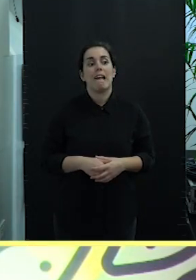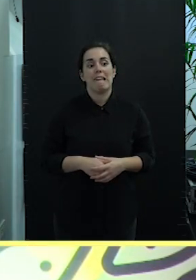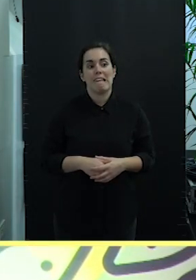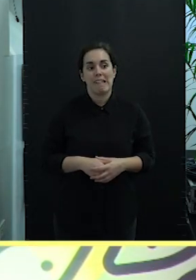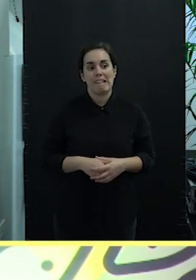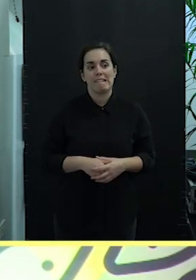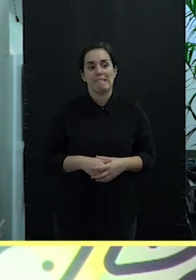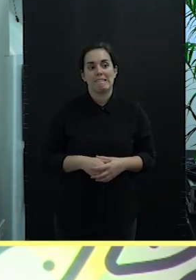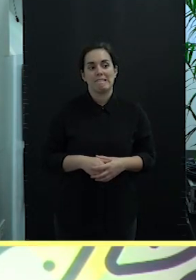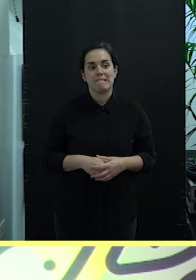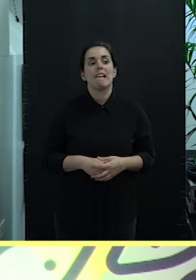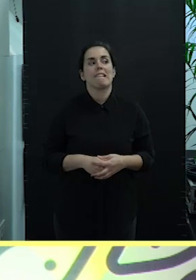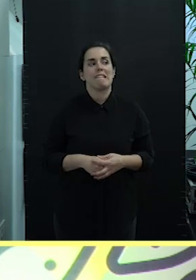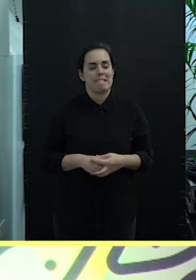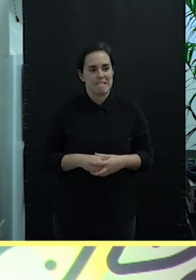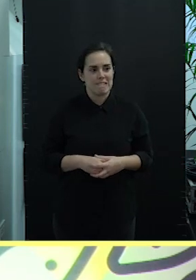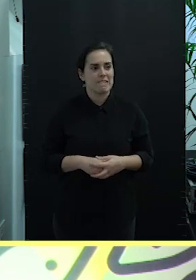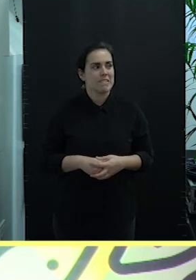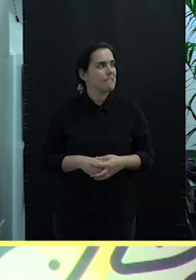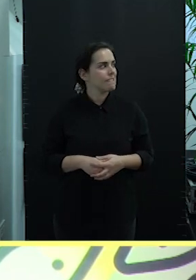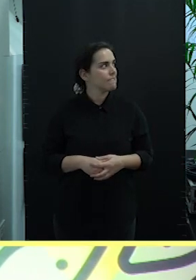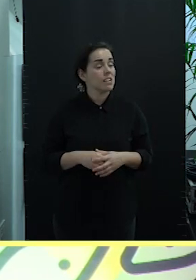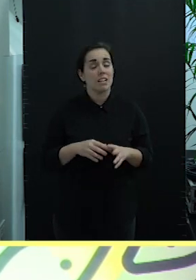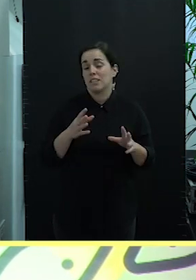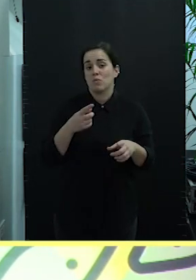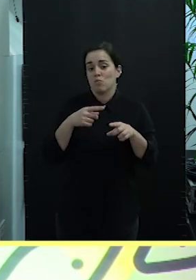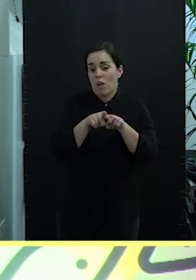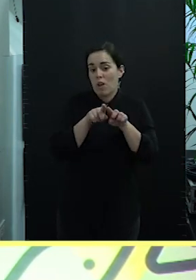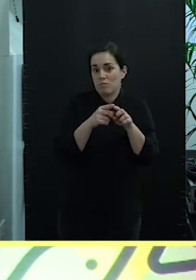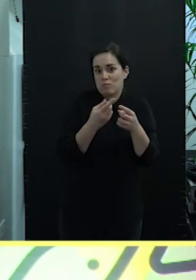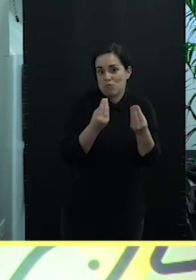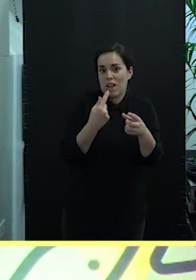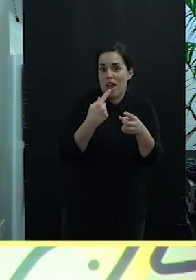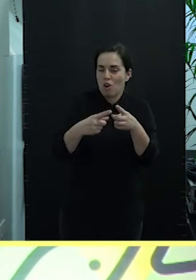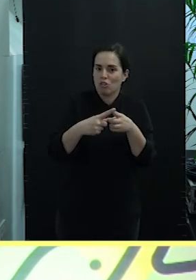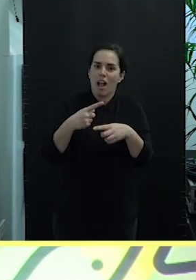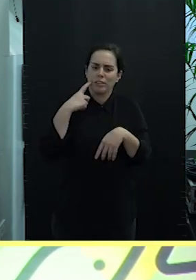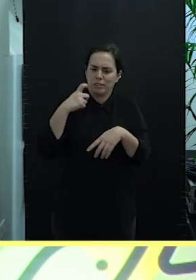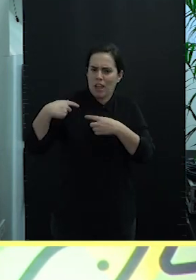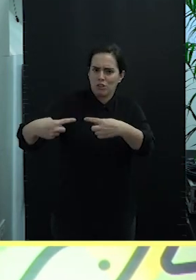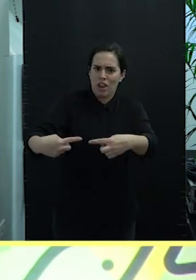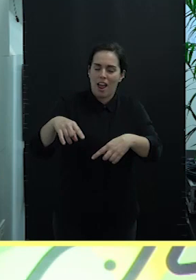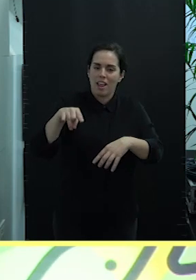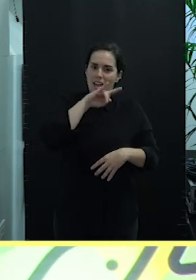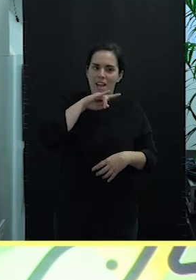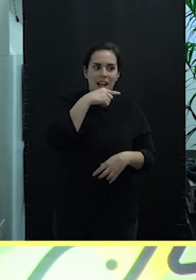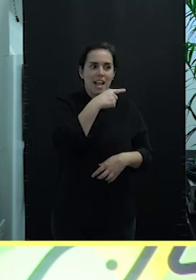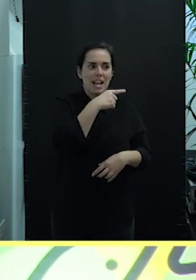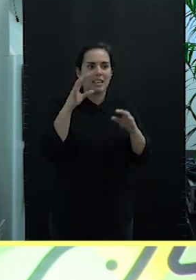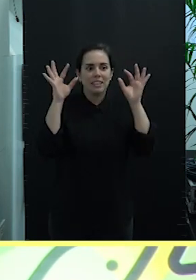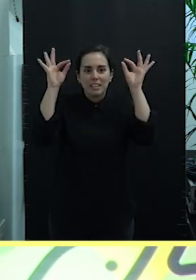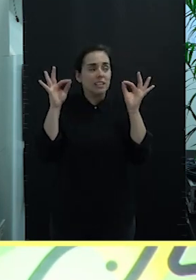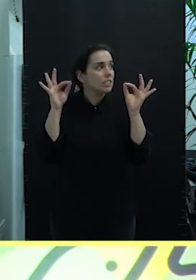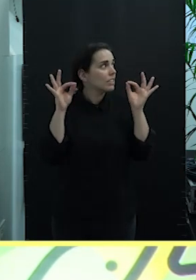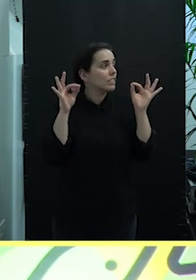bueno como muchas cosas tradicionales de las islas canarias quiero decir que este sombrero está en